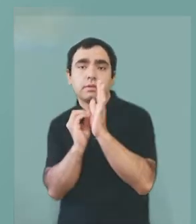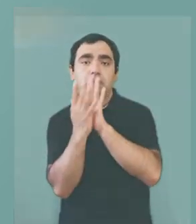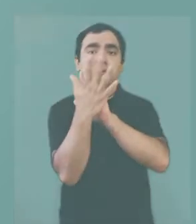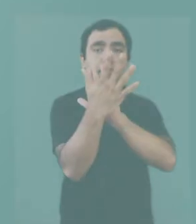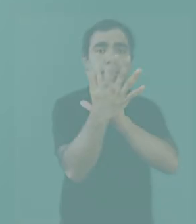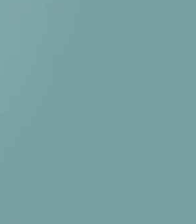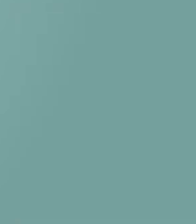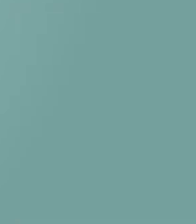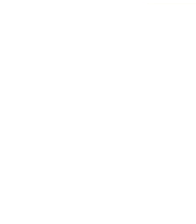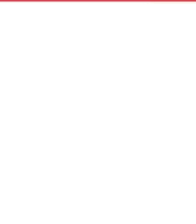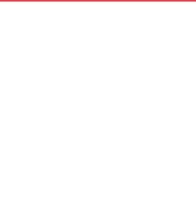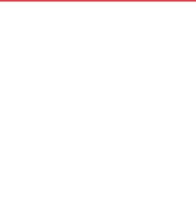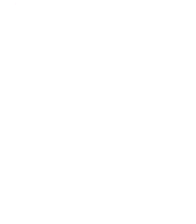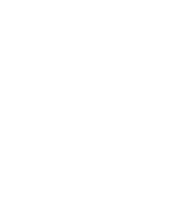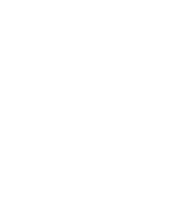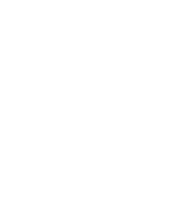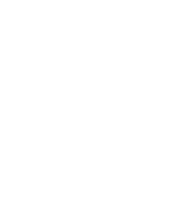Medio Ambiente, Región de la Araucanía.